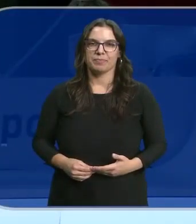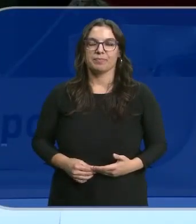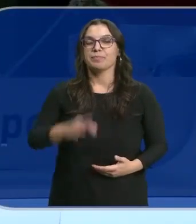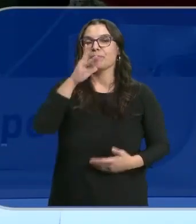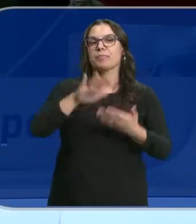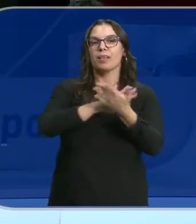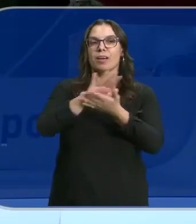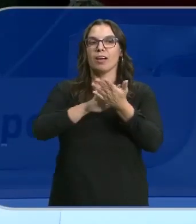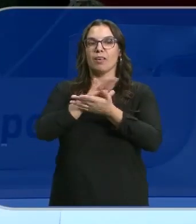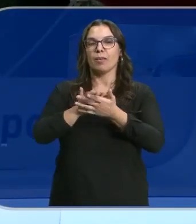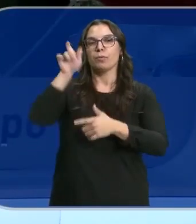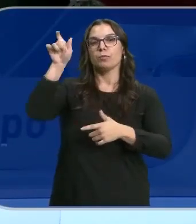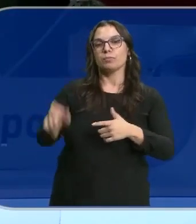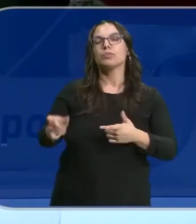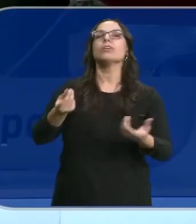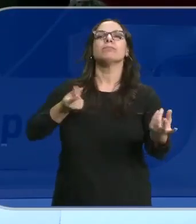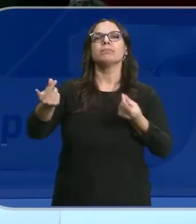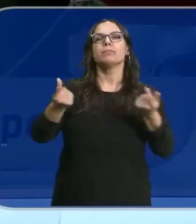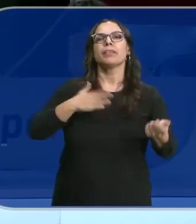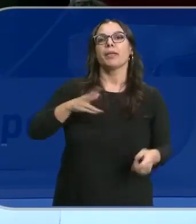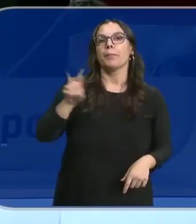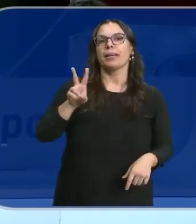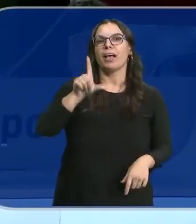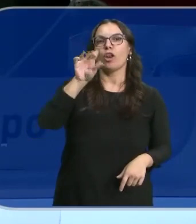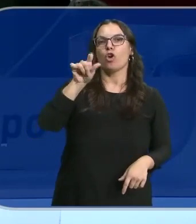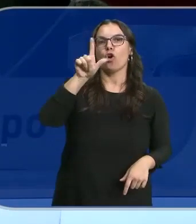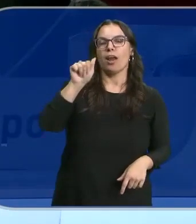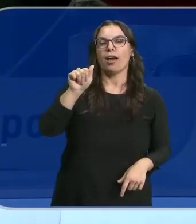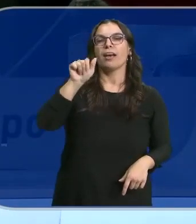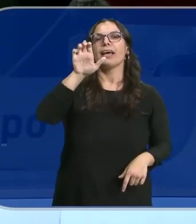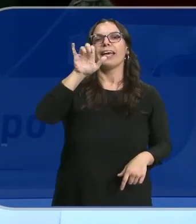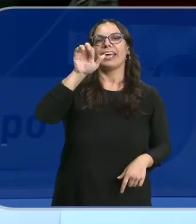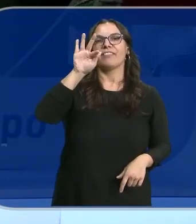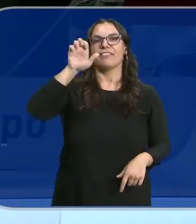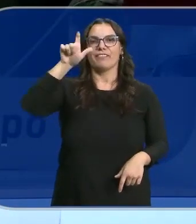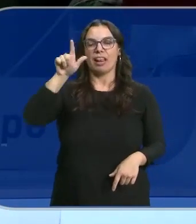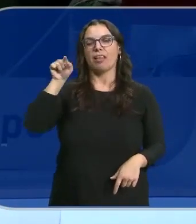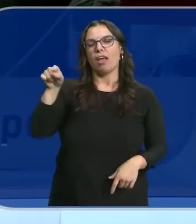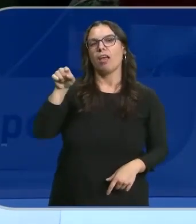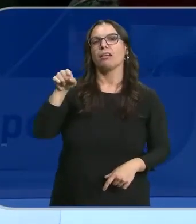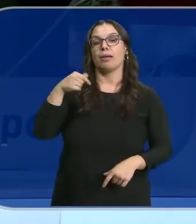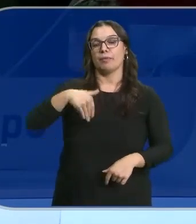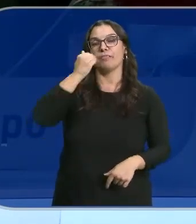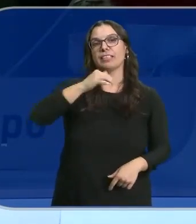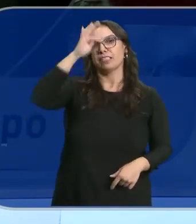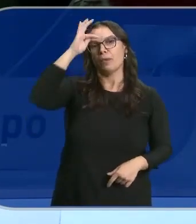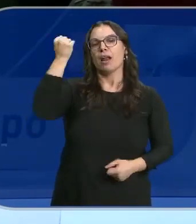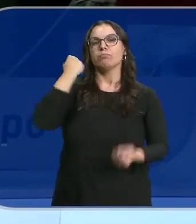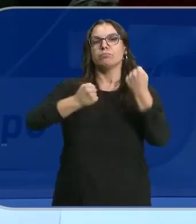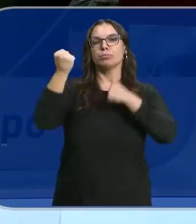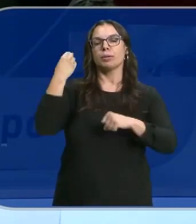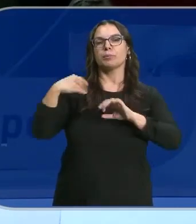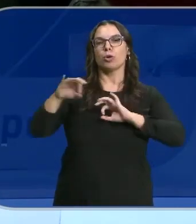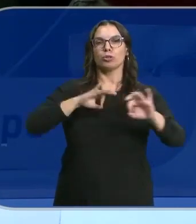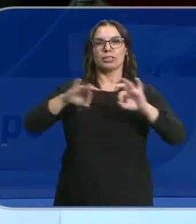Les hablamos ahora de la coreógrafa y bailarina vallisoletana Lola Eiffel, que sube al escenario de la Sala del Ives del Teatro Calderón este fin de semana para